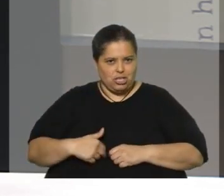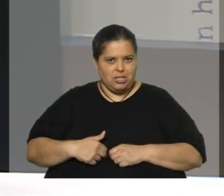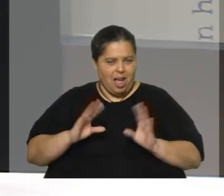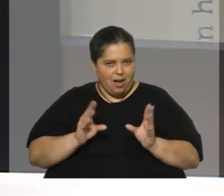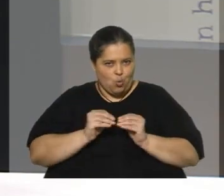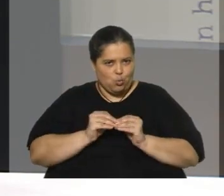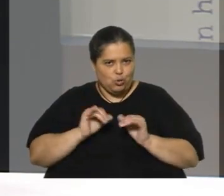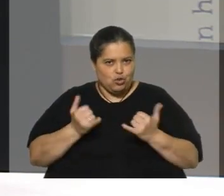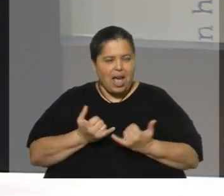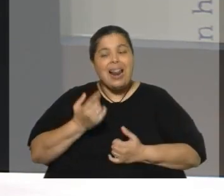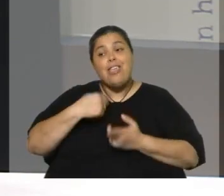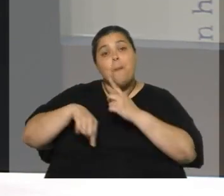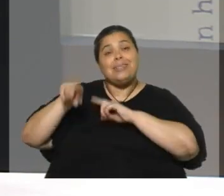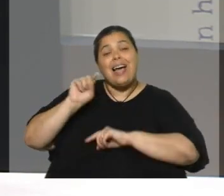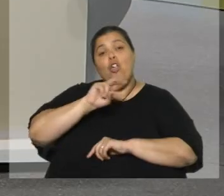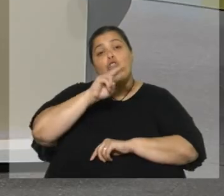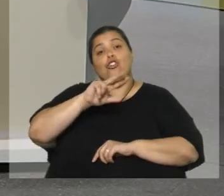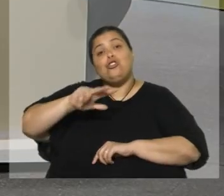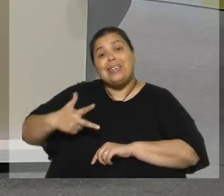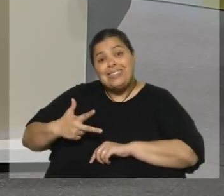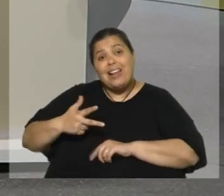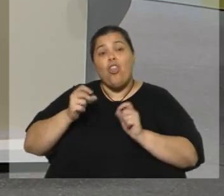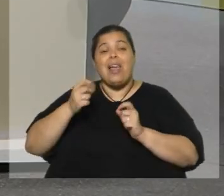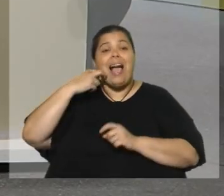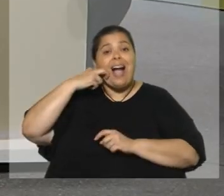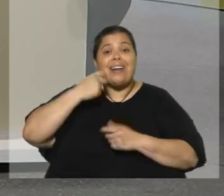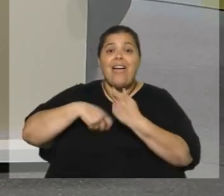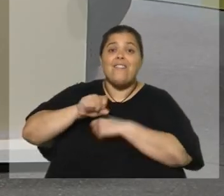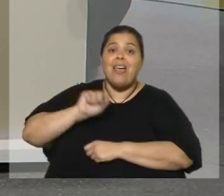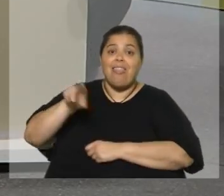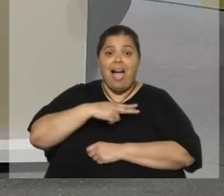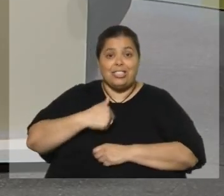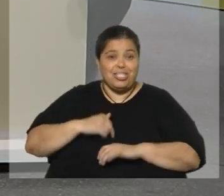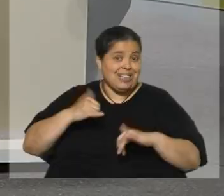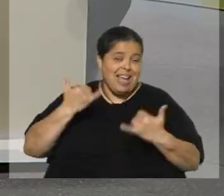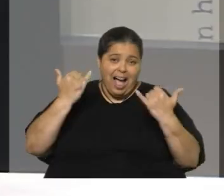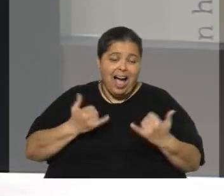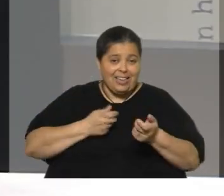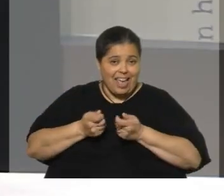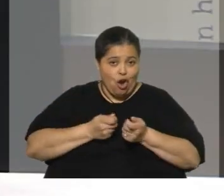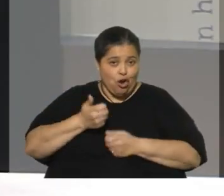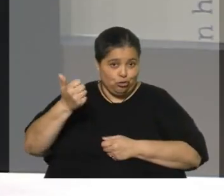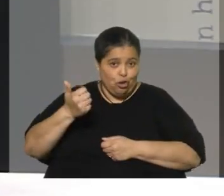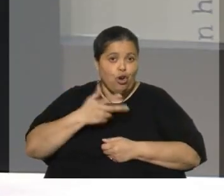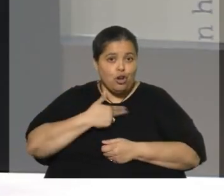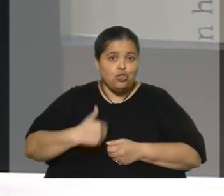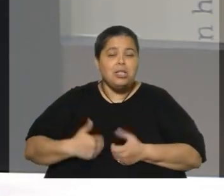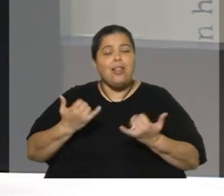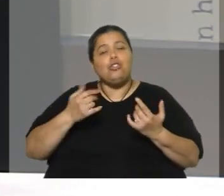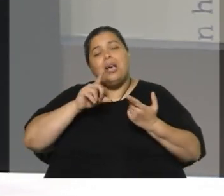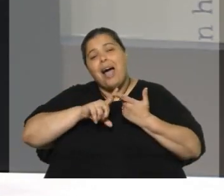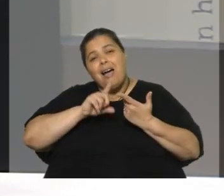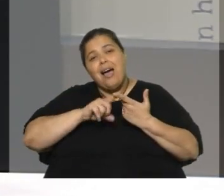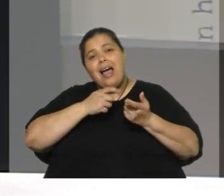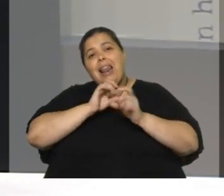carne uruguaya se vendió a China, dos terceras partes. Entonces, cuando uno quiere dar un paso más, que es un tratado de libre comercio, que ya no es un